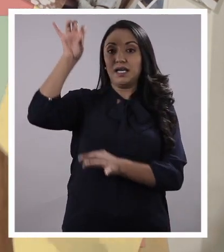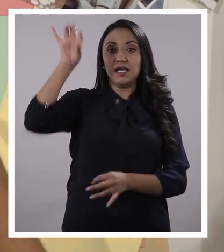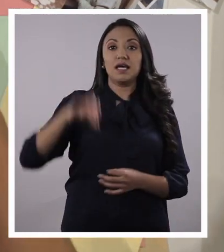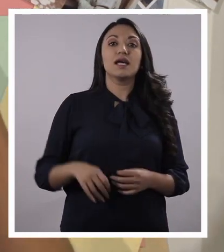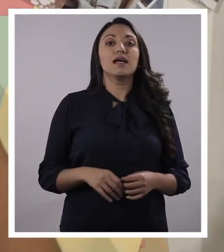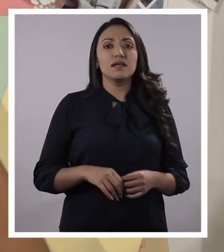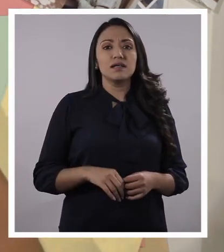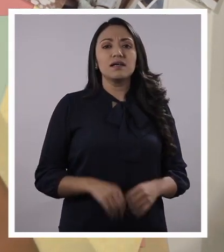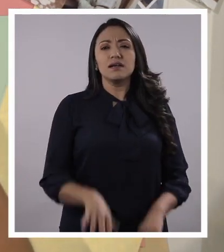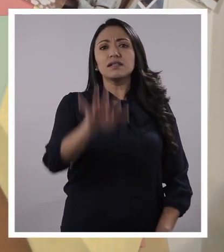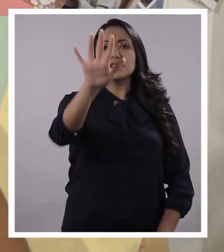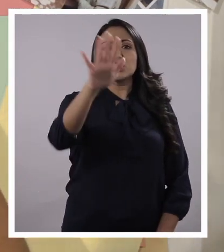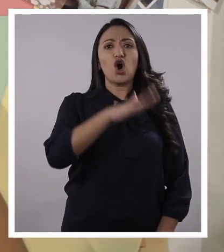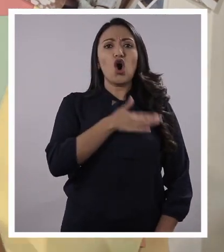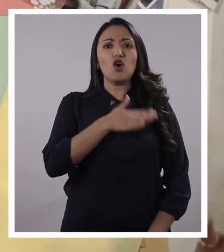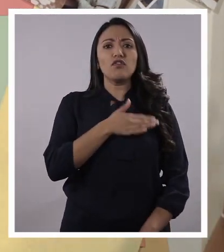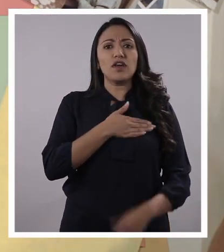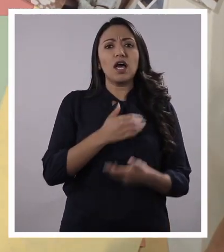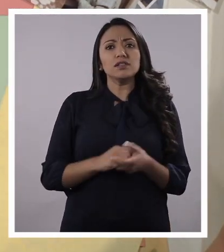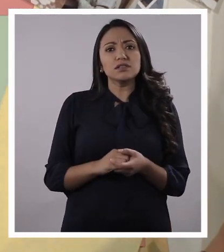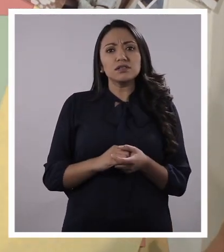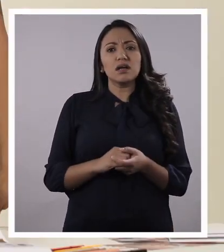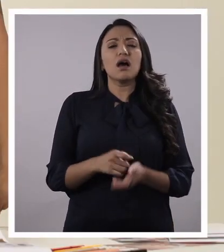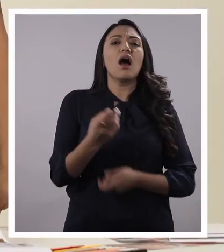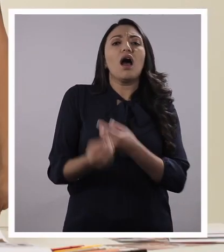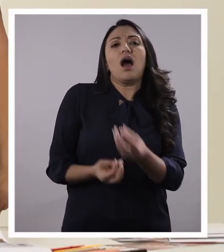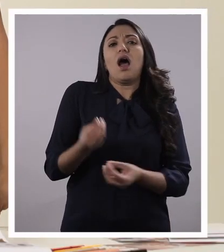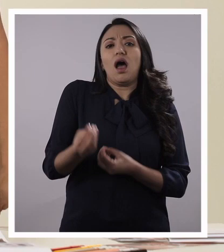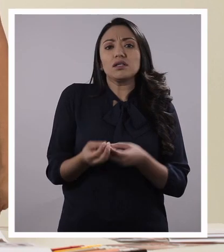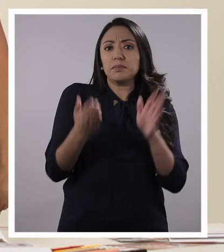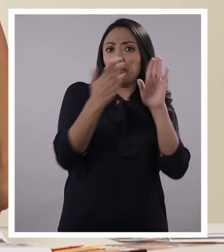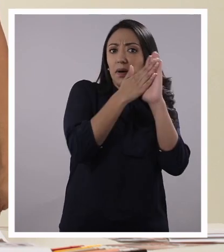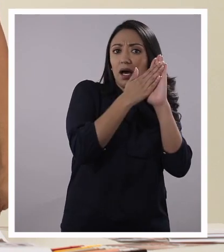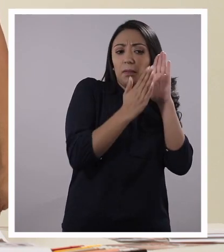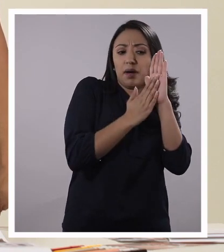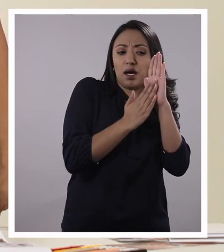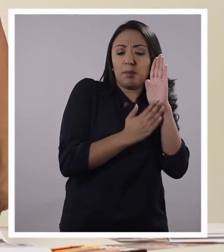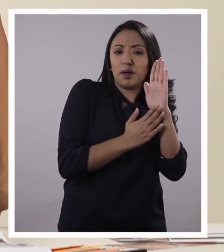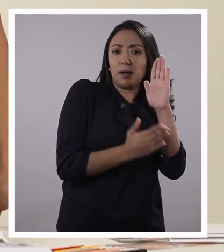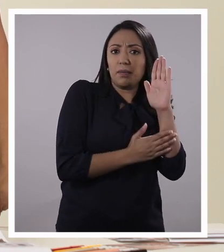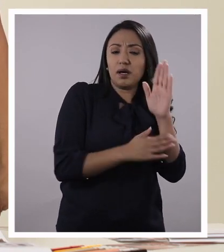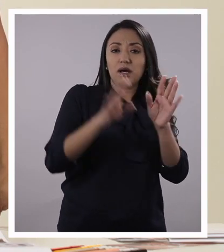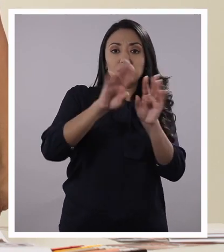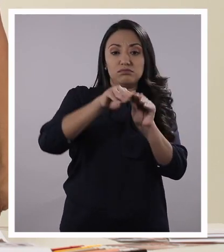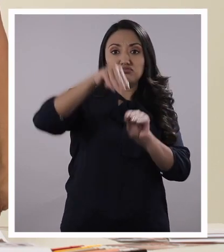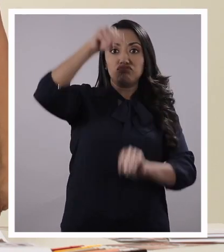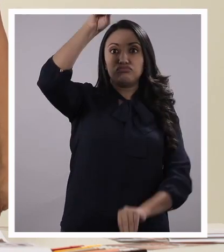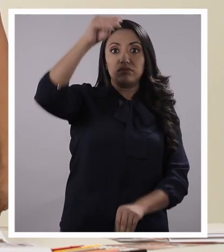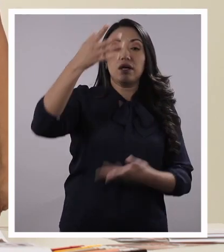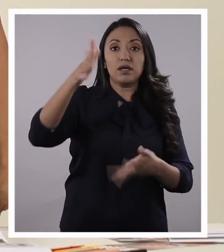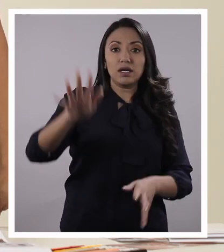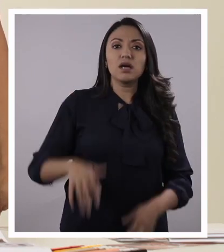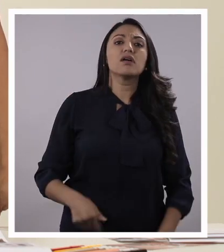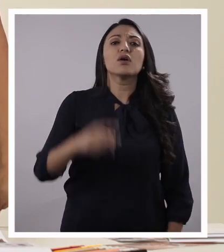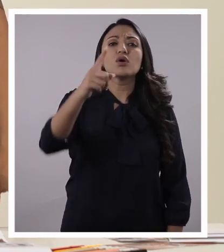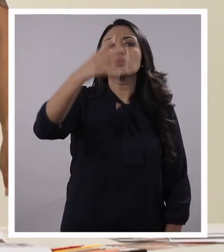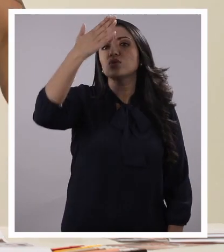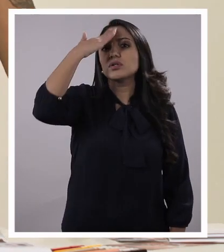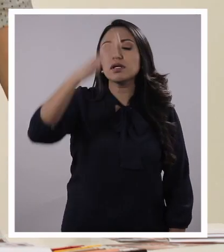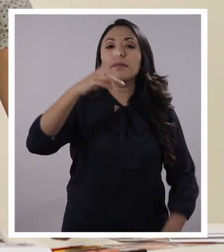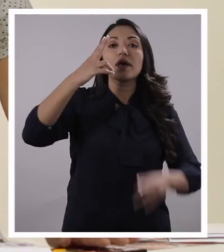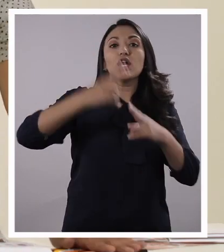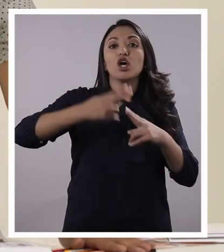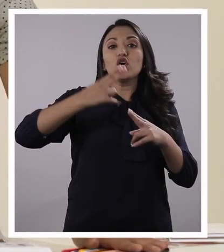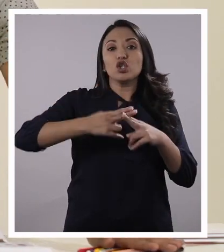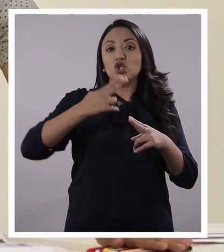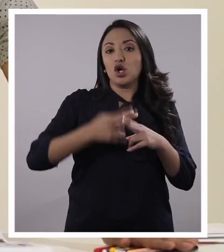Las cinco personas de confianza. Ahora, ¿qué van a hacer, chicos? Ya tienen pegadas las fotos. Ustedes van a investigar si no lo saben. El nombre de